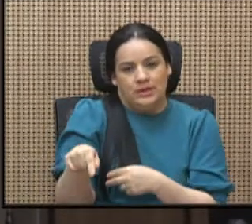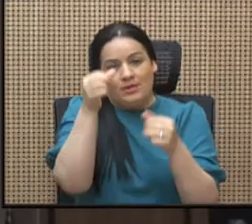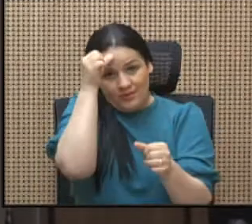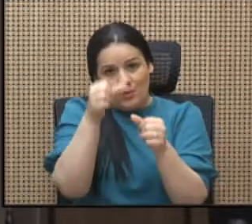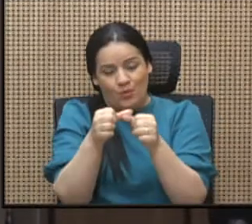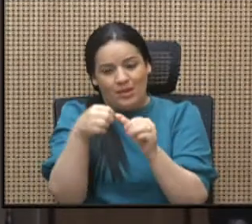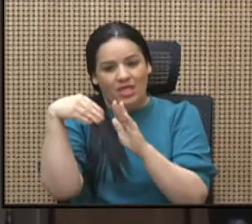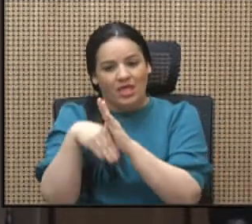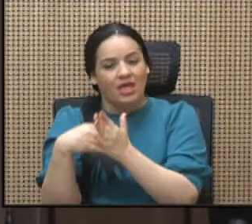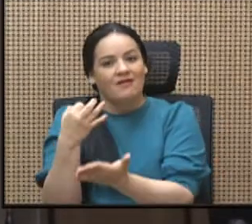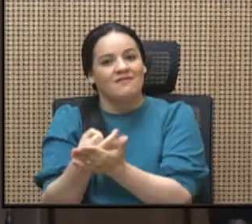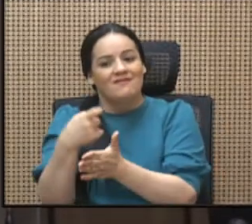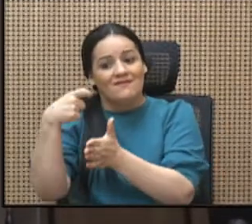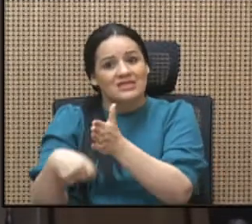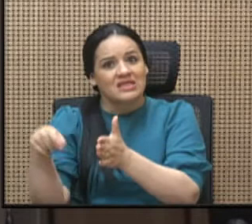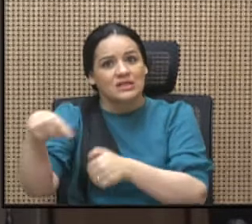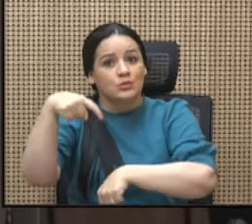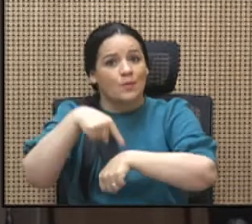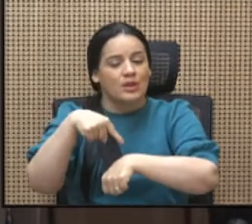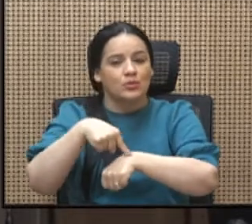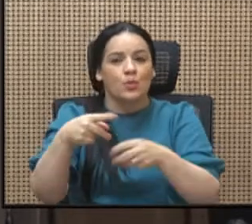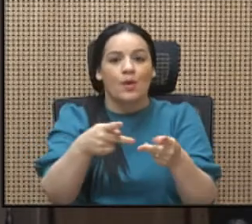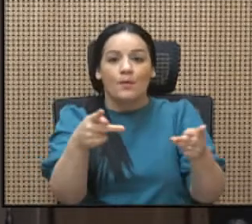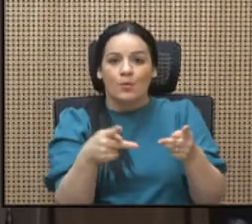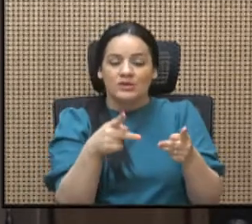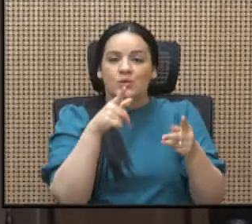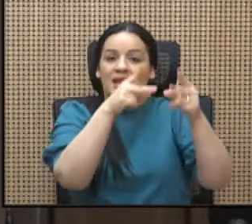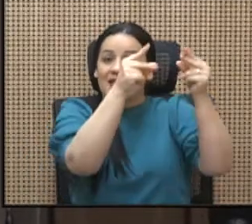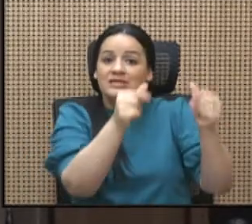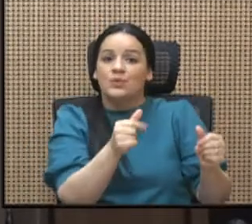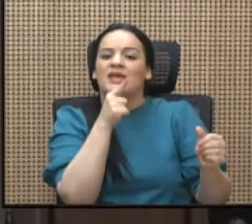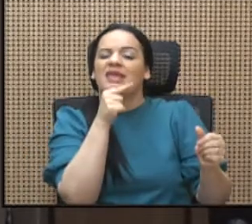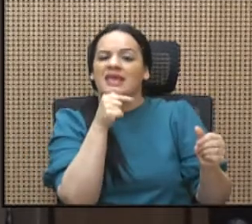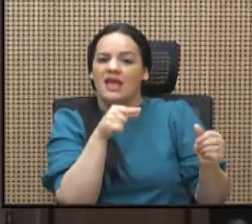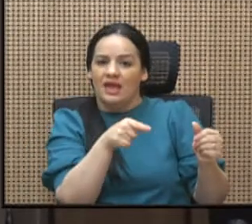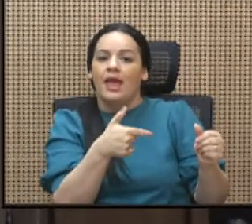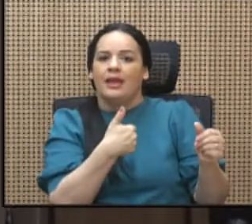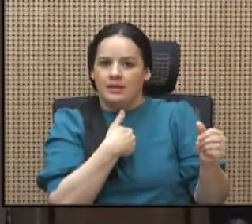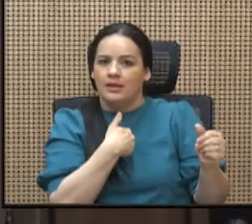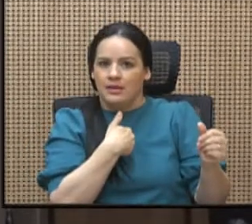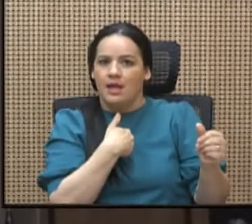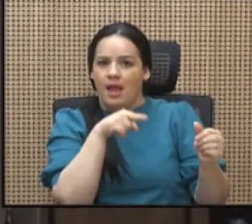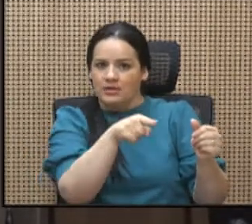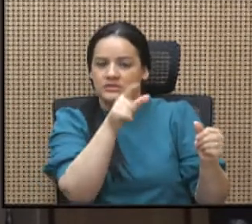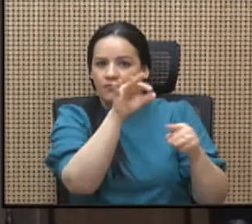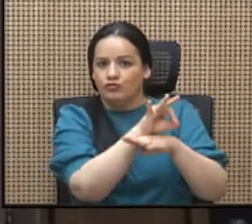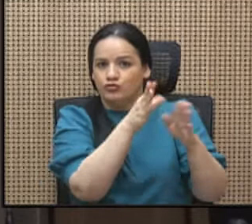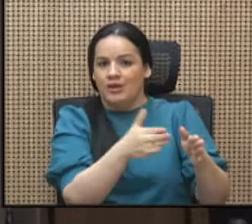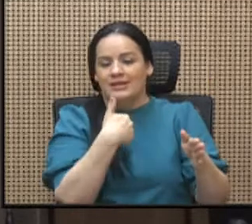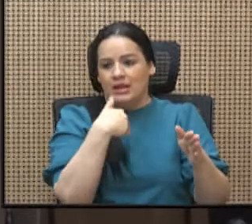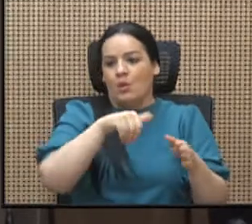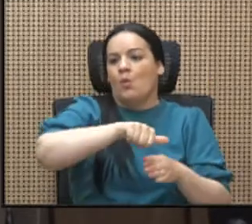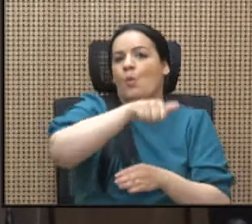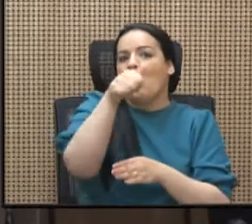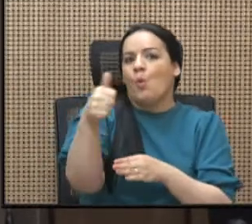quien ostentaba en ese momento el puesto de la tesorería, también tenía otras funciones o tenía otros